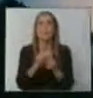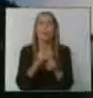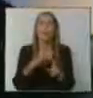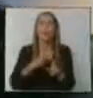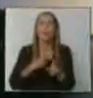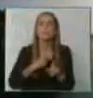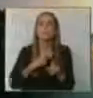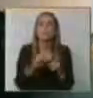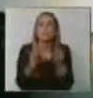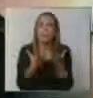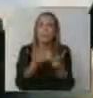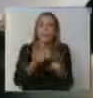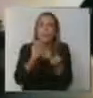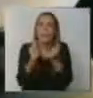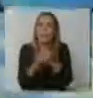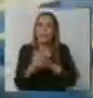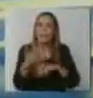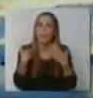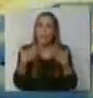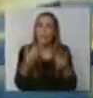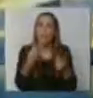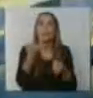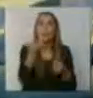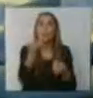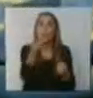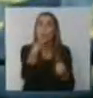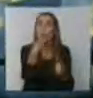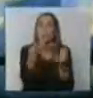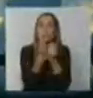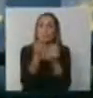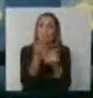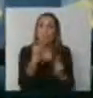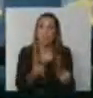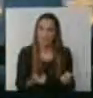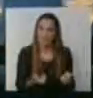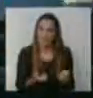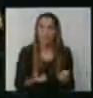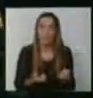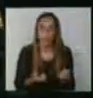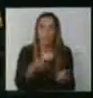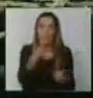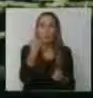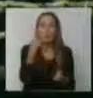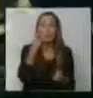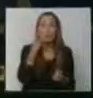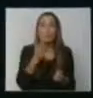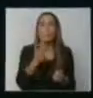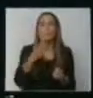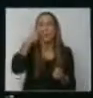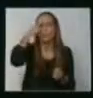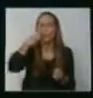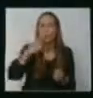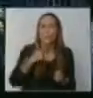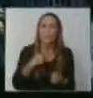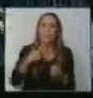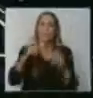calentamiento global y cómo consumimos energías. Además de apagar la luz, los ciudadanos, ese día, todos los monumentos del